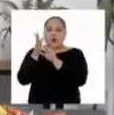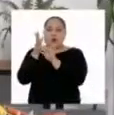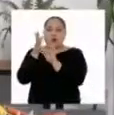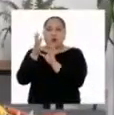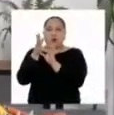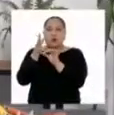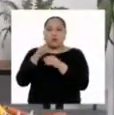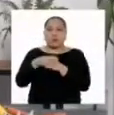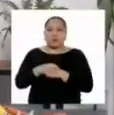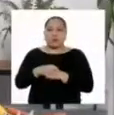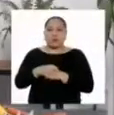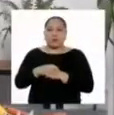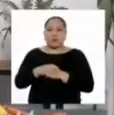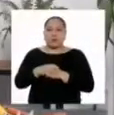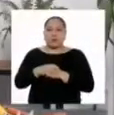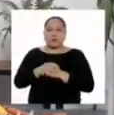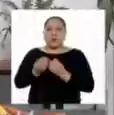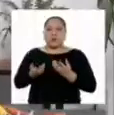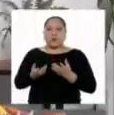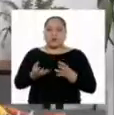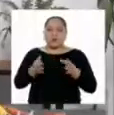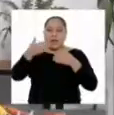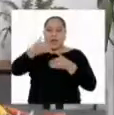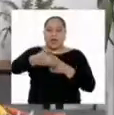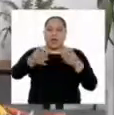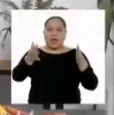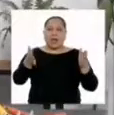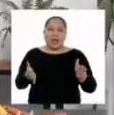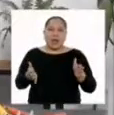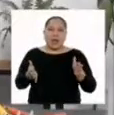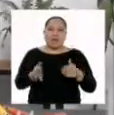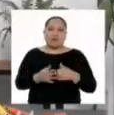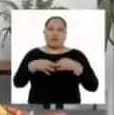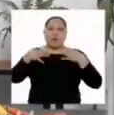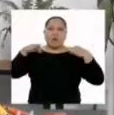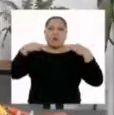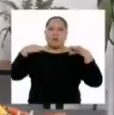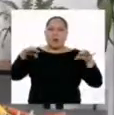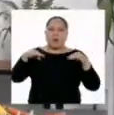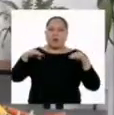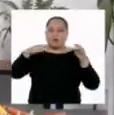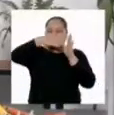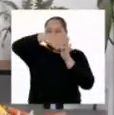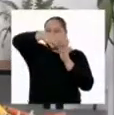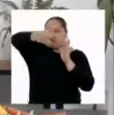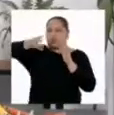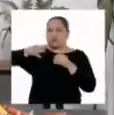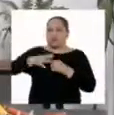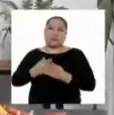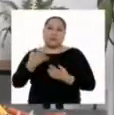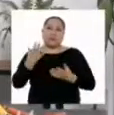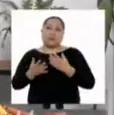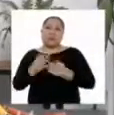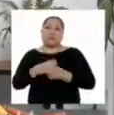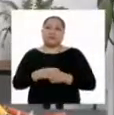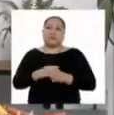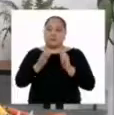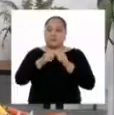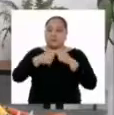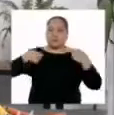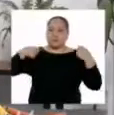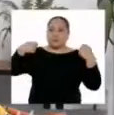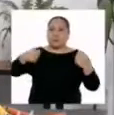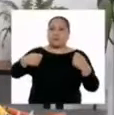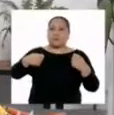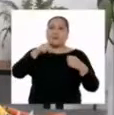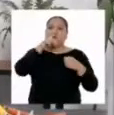delgadas, cartón delgado, puede ser una caja, cartulina, papel periódico, papel aluminio. Incluso puede ser el aluminio